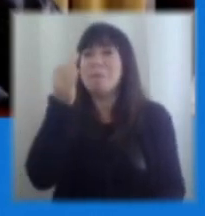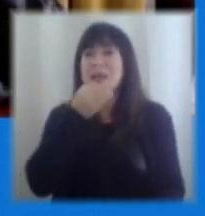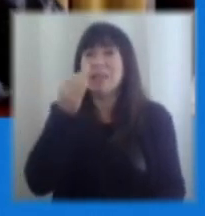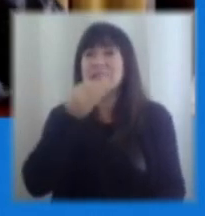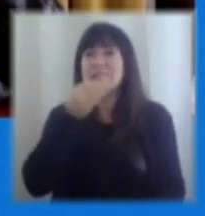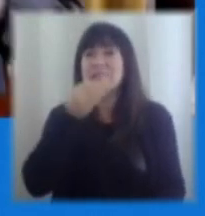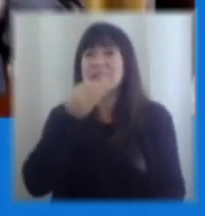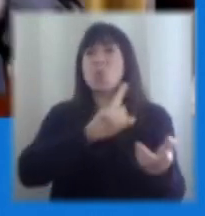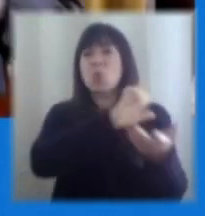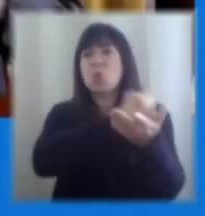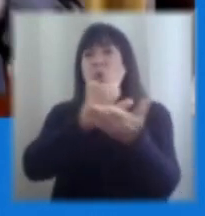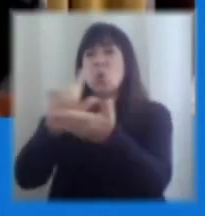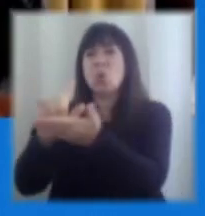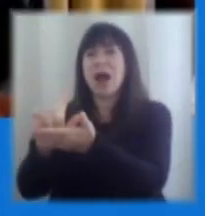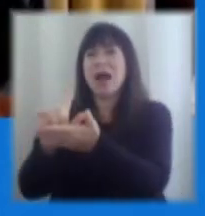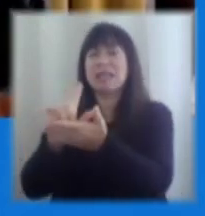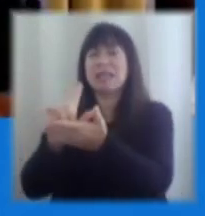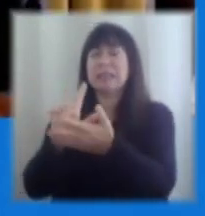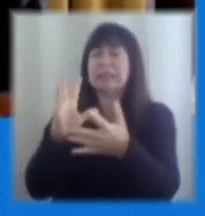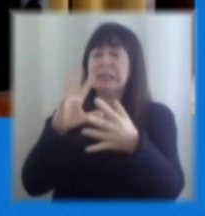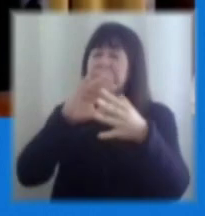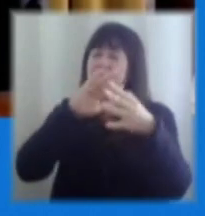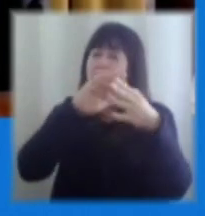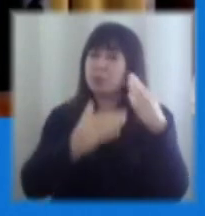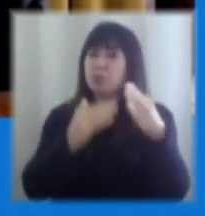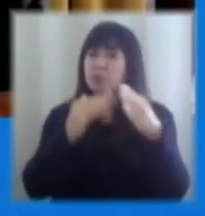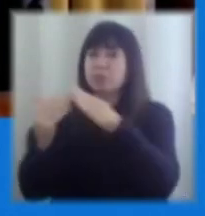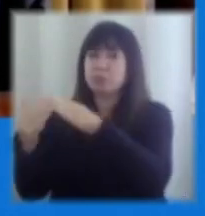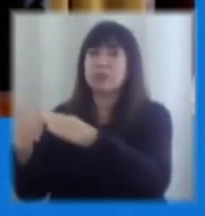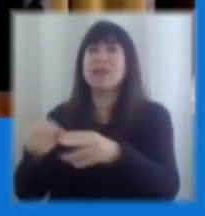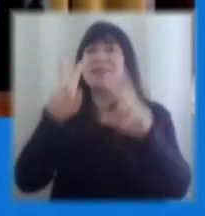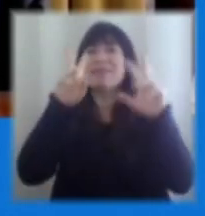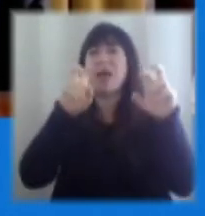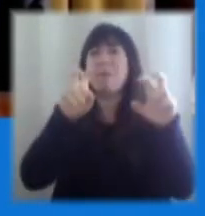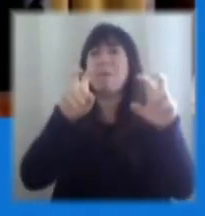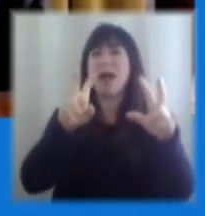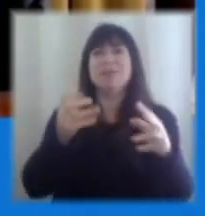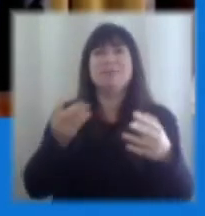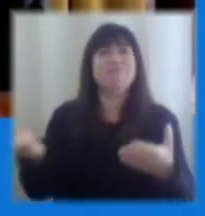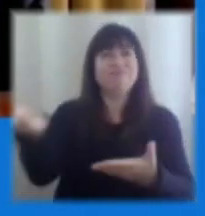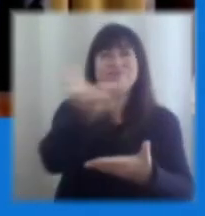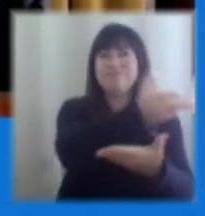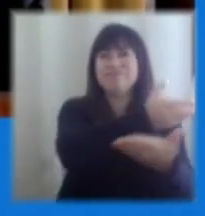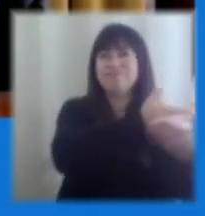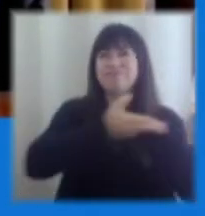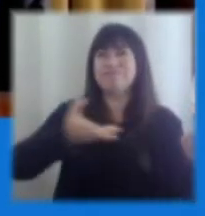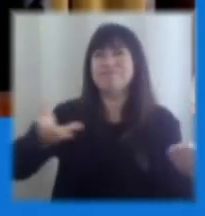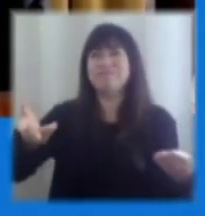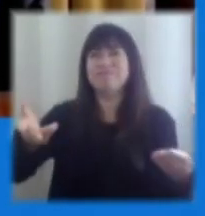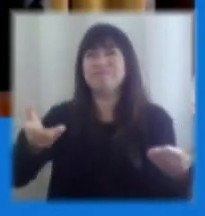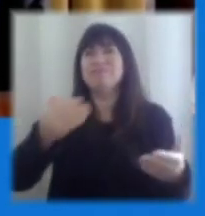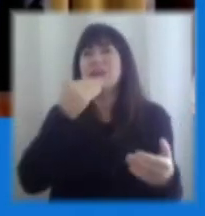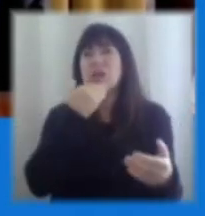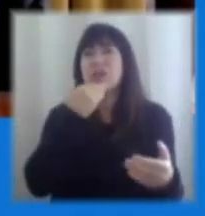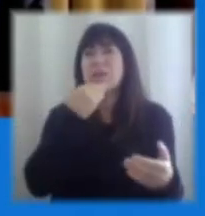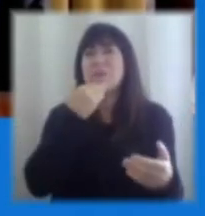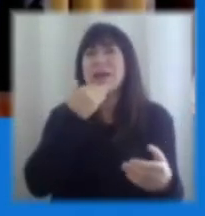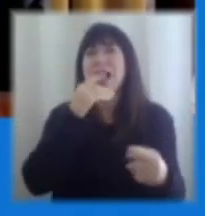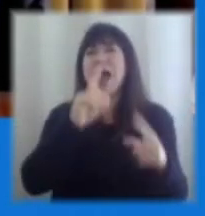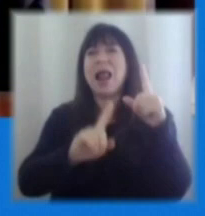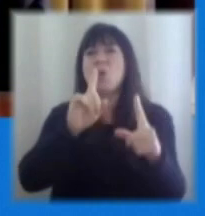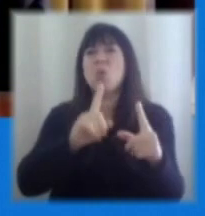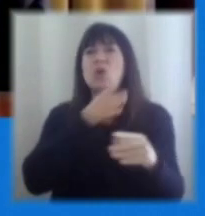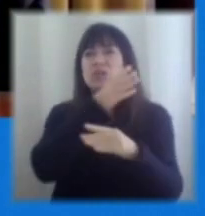van a estar muy golpeados hay ciertos temas transversales como los que hemos hablado pero también hay ciertas verticales por así decirlo ciertos sectores el turismo el